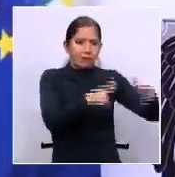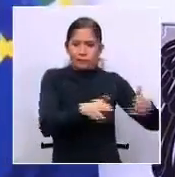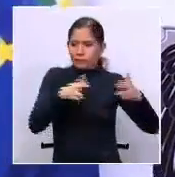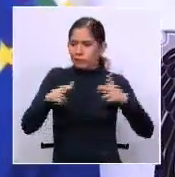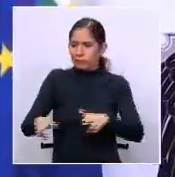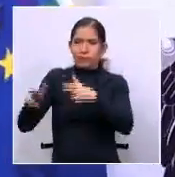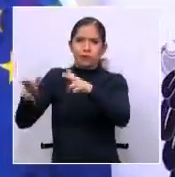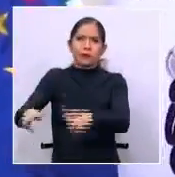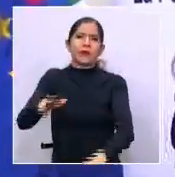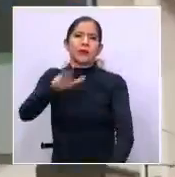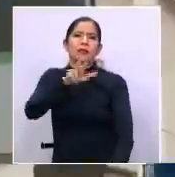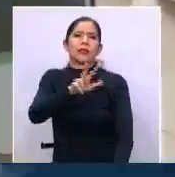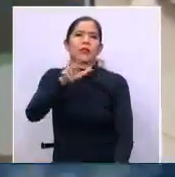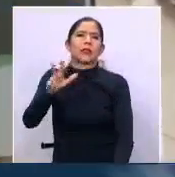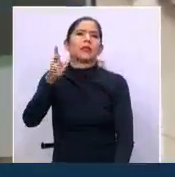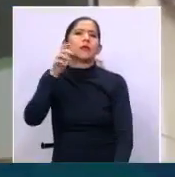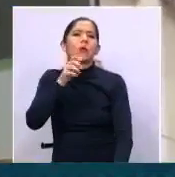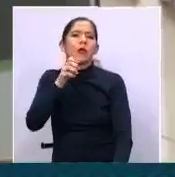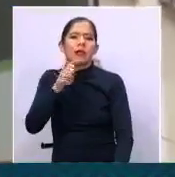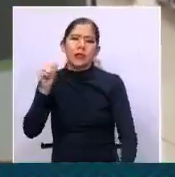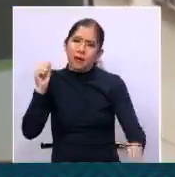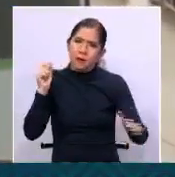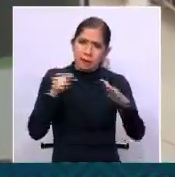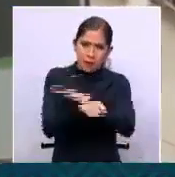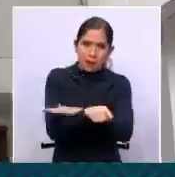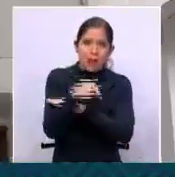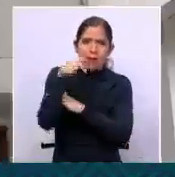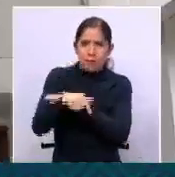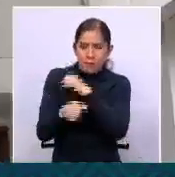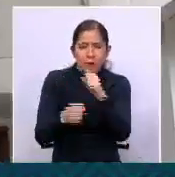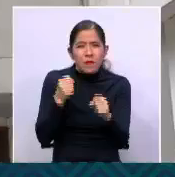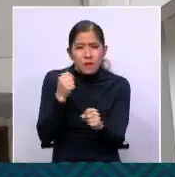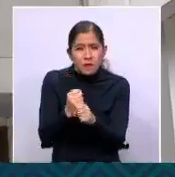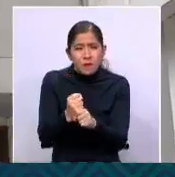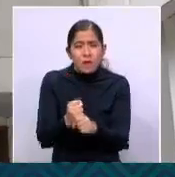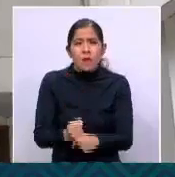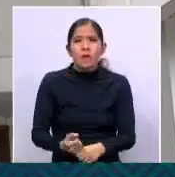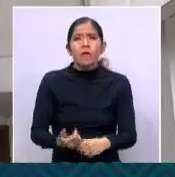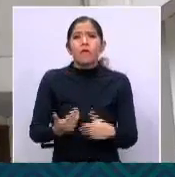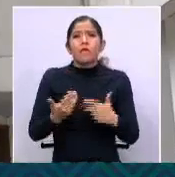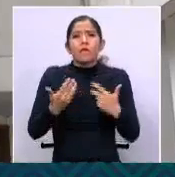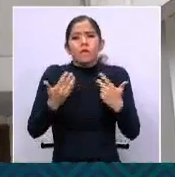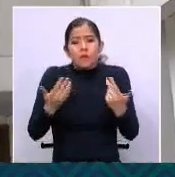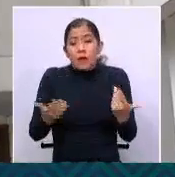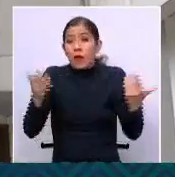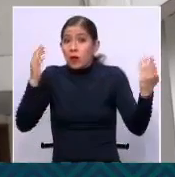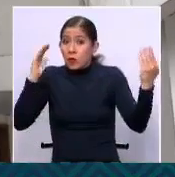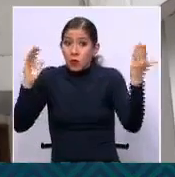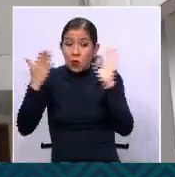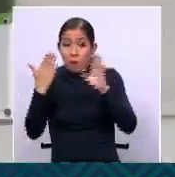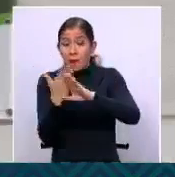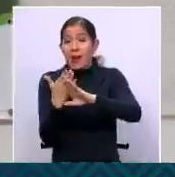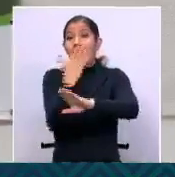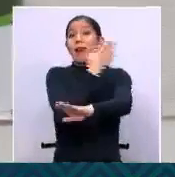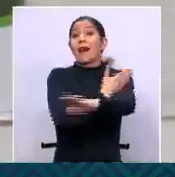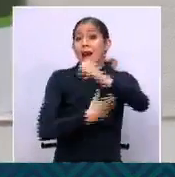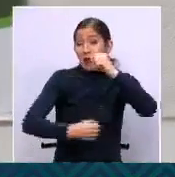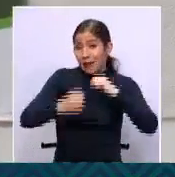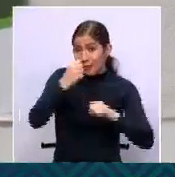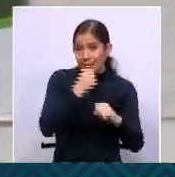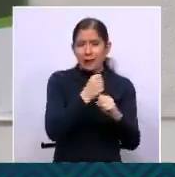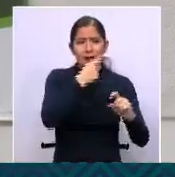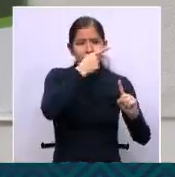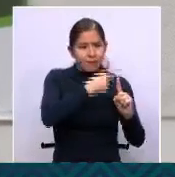feminicidios en la gestión 2022. Evidentemente registramos un 15% menos